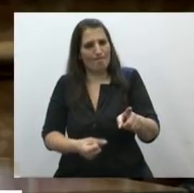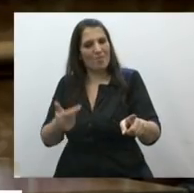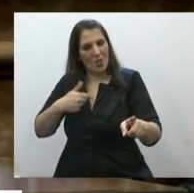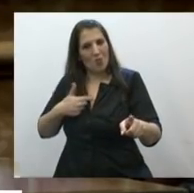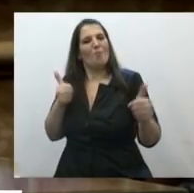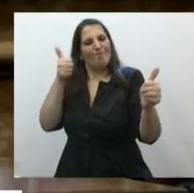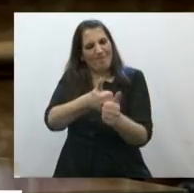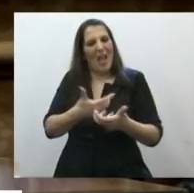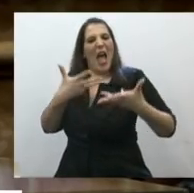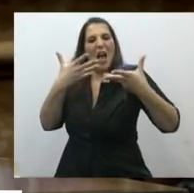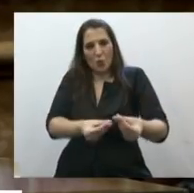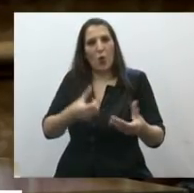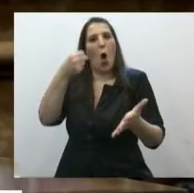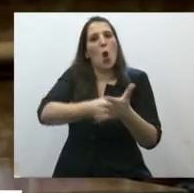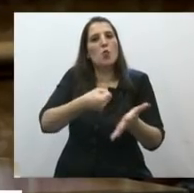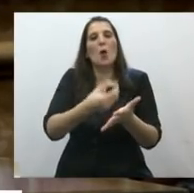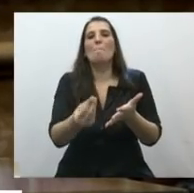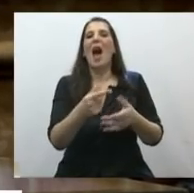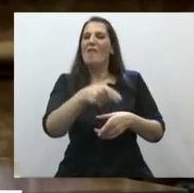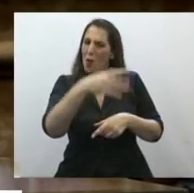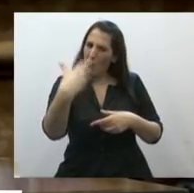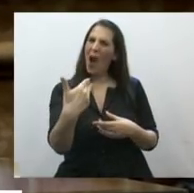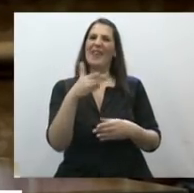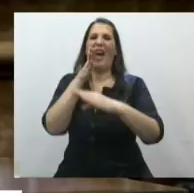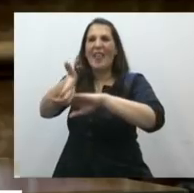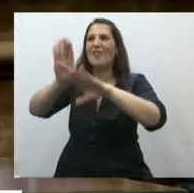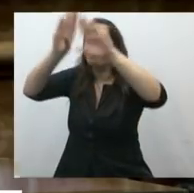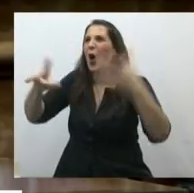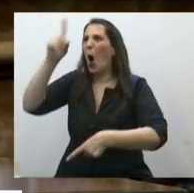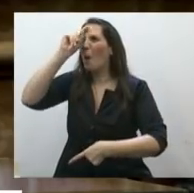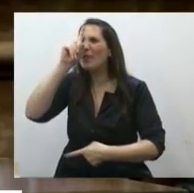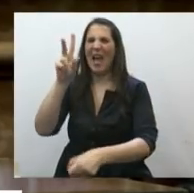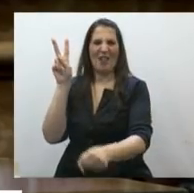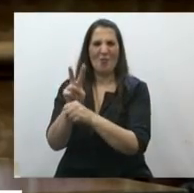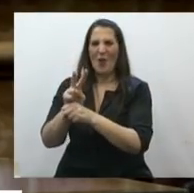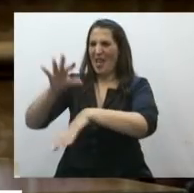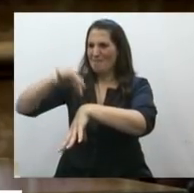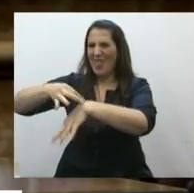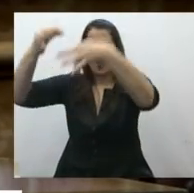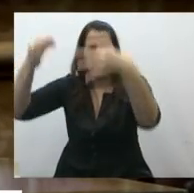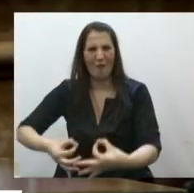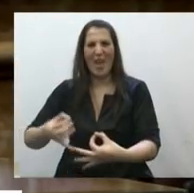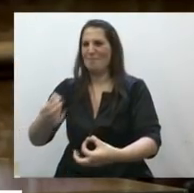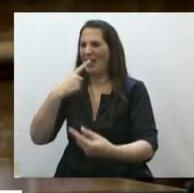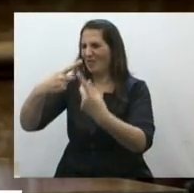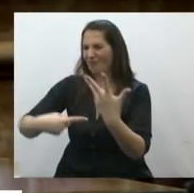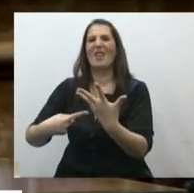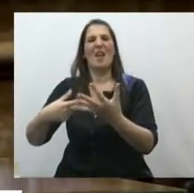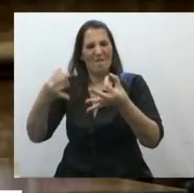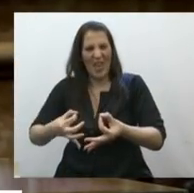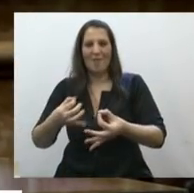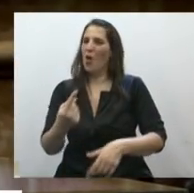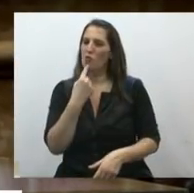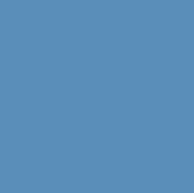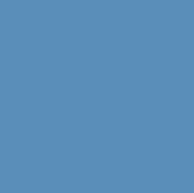para que sea en el hospital, cuidada, contenida y abrazada, con ecografías, controles y pastillas. No lo dudes, más temprano que